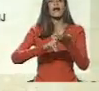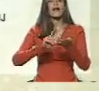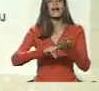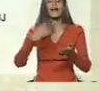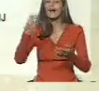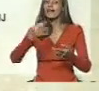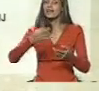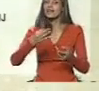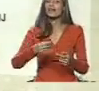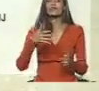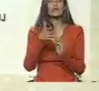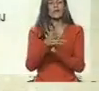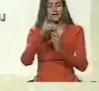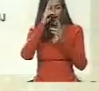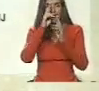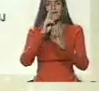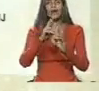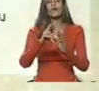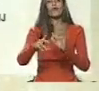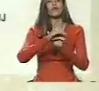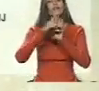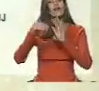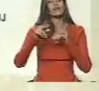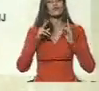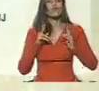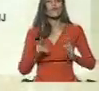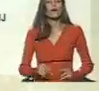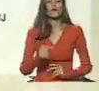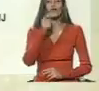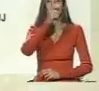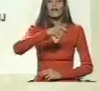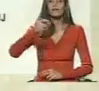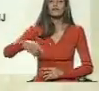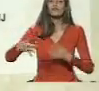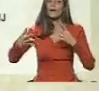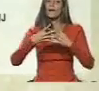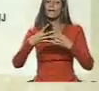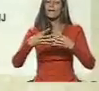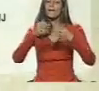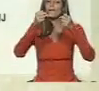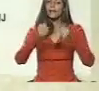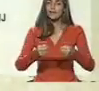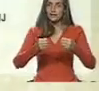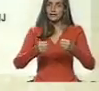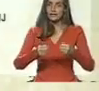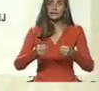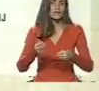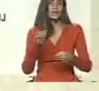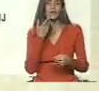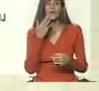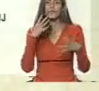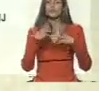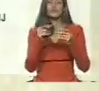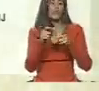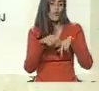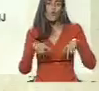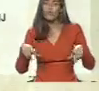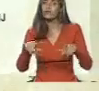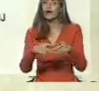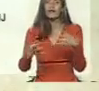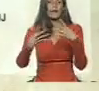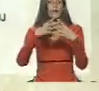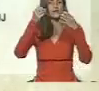fundamentales, el respeto a los derechos fundamentales, a los derechos del ser humano, como eje transversal de todo el código, profesor.